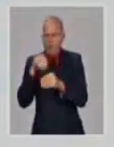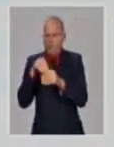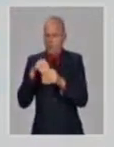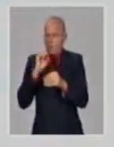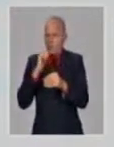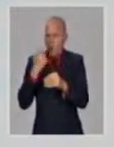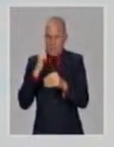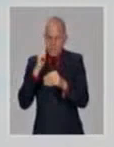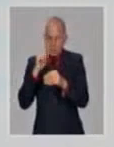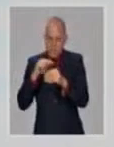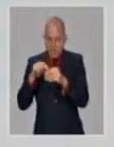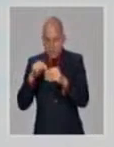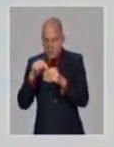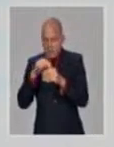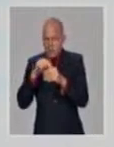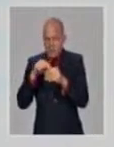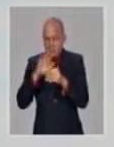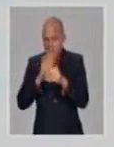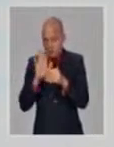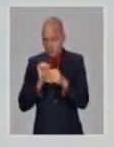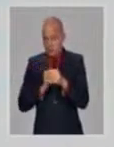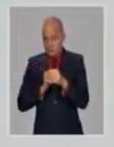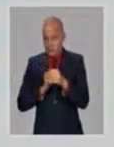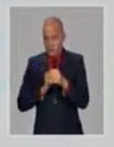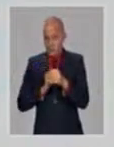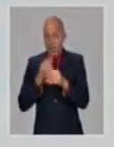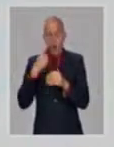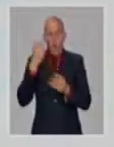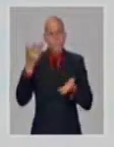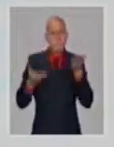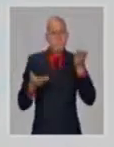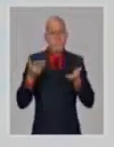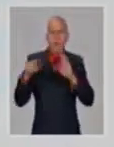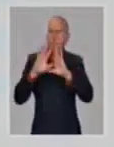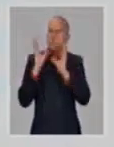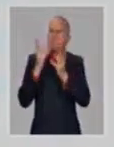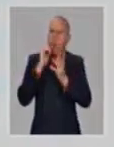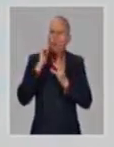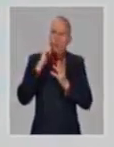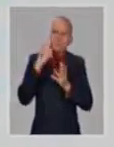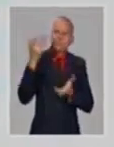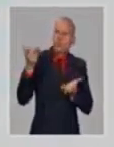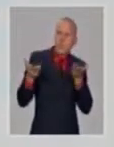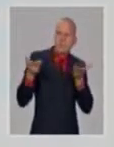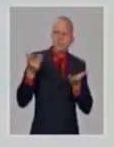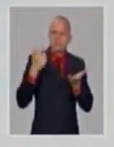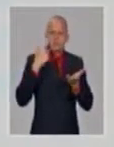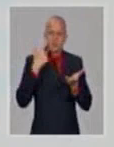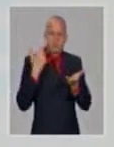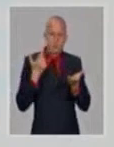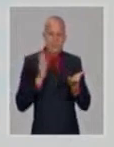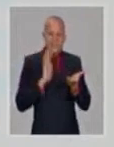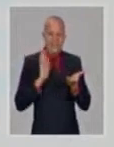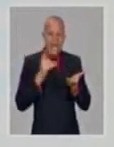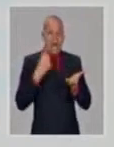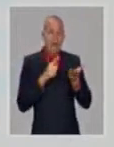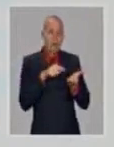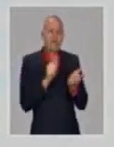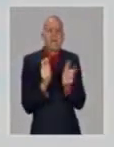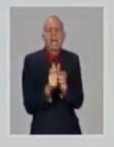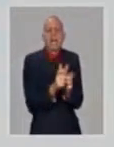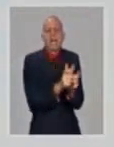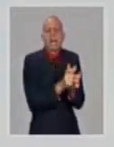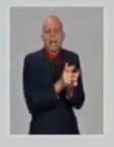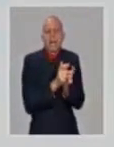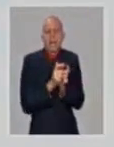estos en otras variantes de lo reportado en el mundo. Y es posible que hay, porque algunas de estas están en un número pequeño, pero